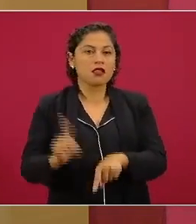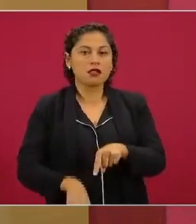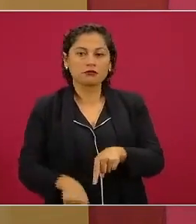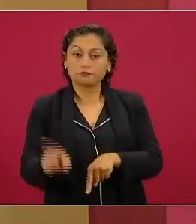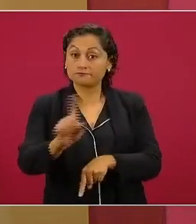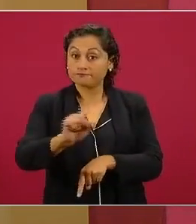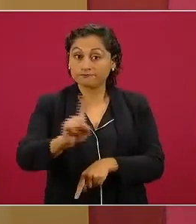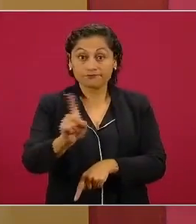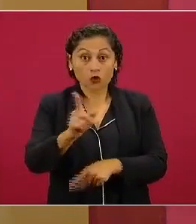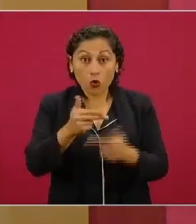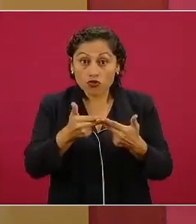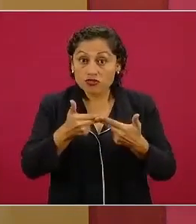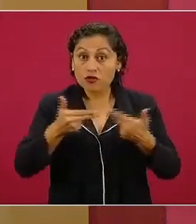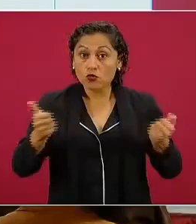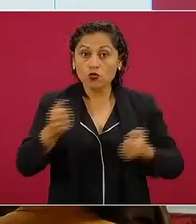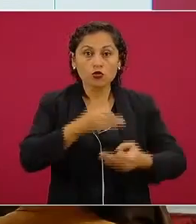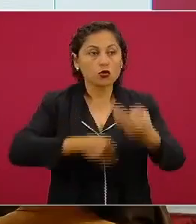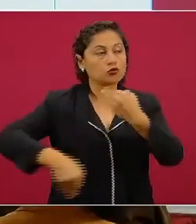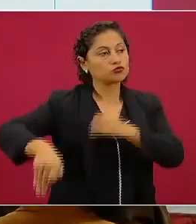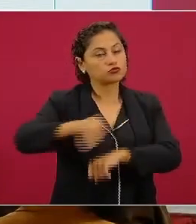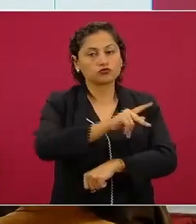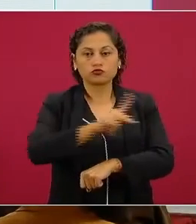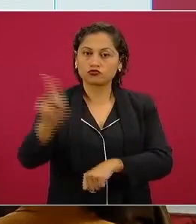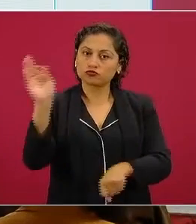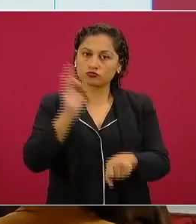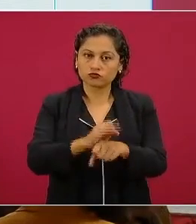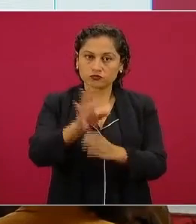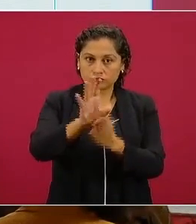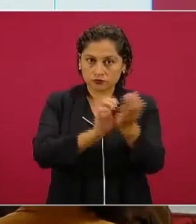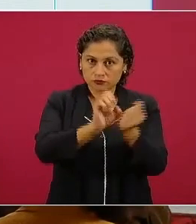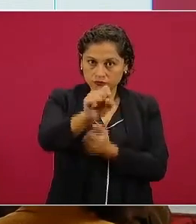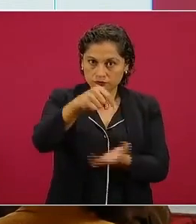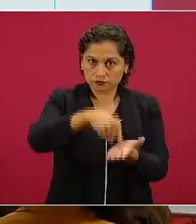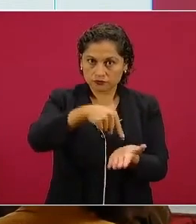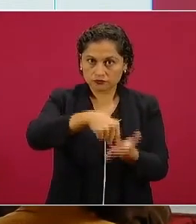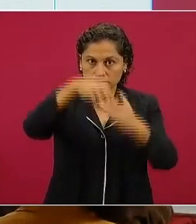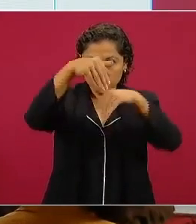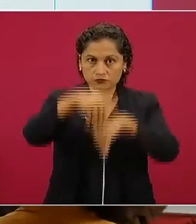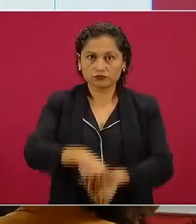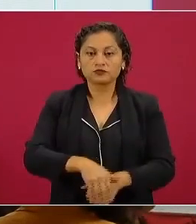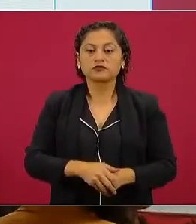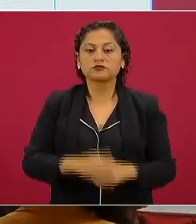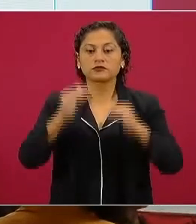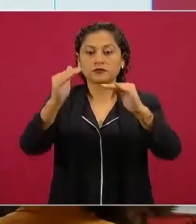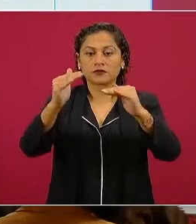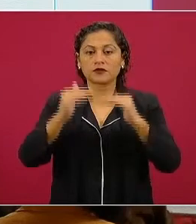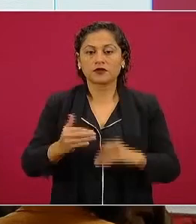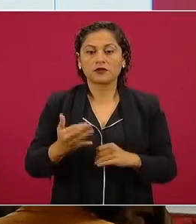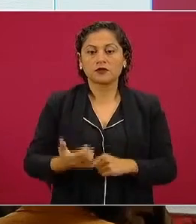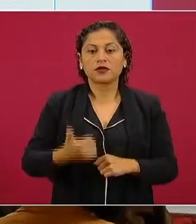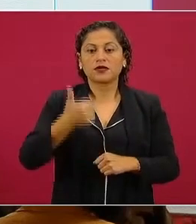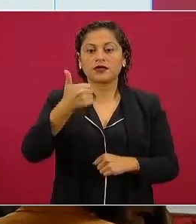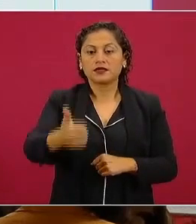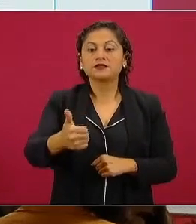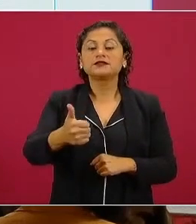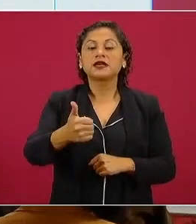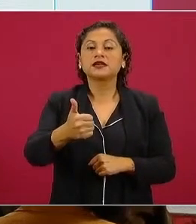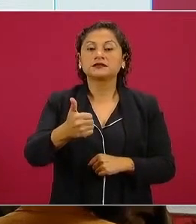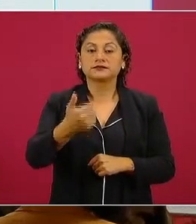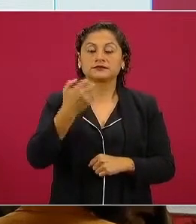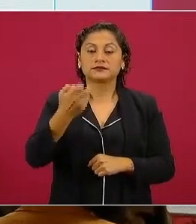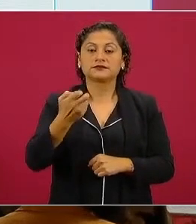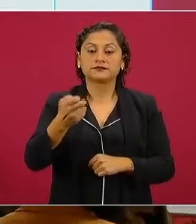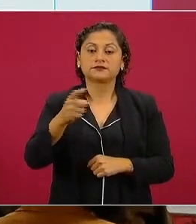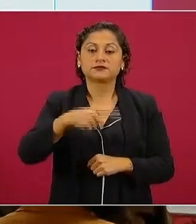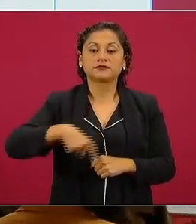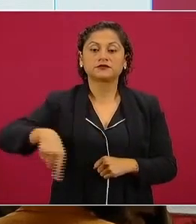56 se acabará la impunidad se reformará el artículo 108 constitucional